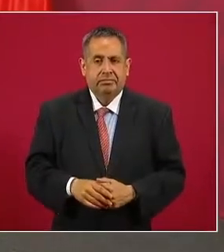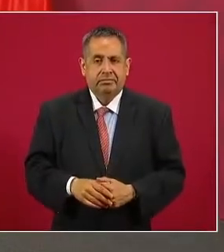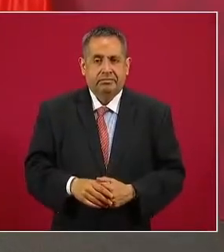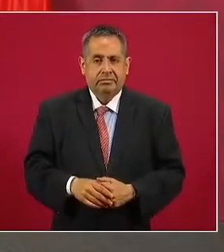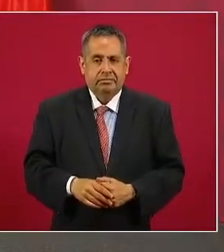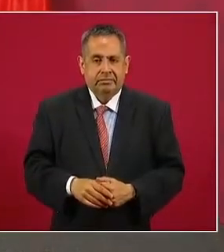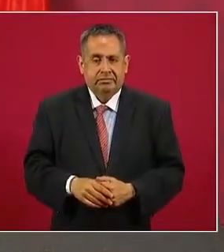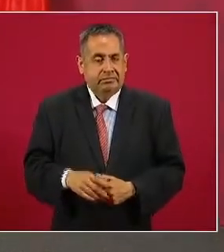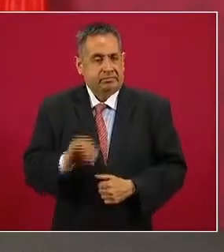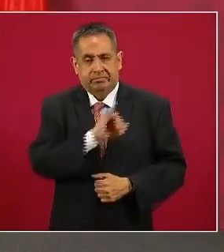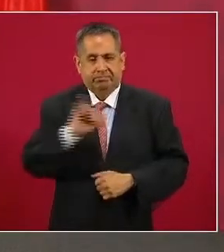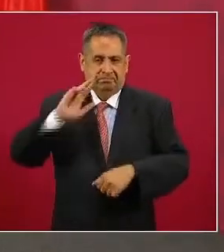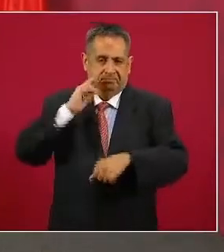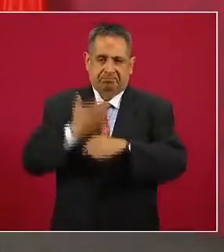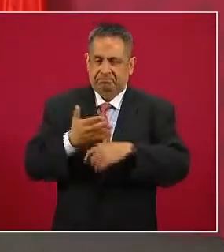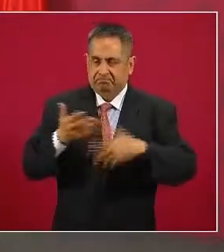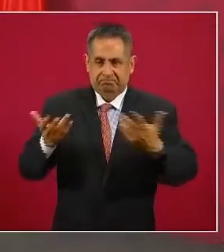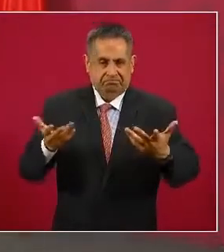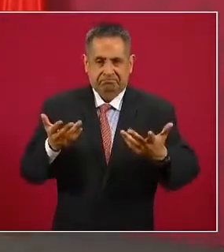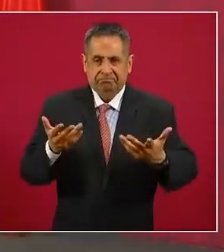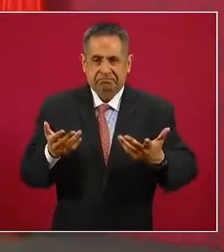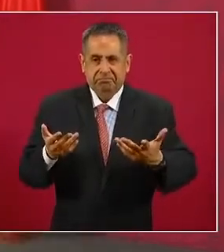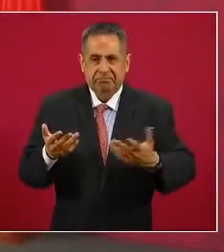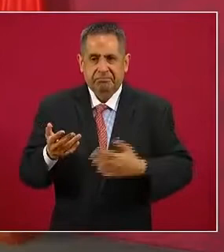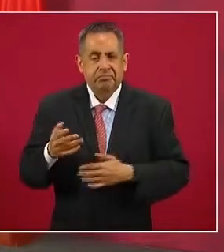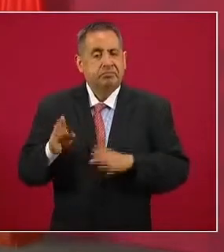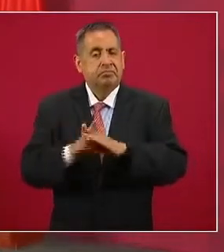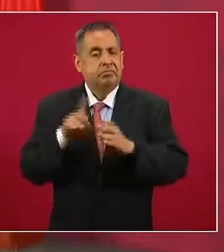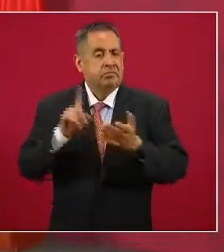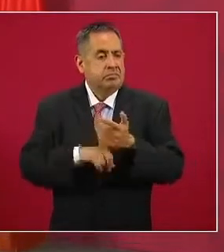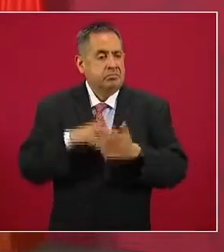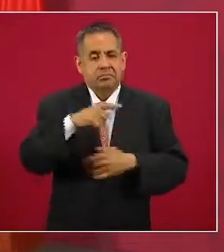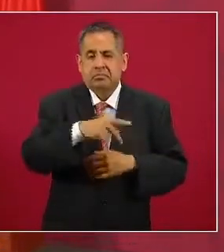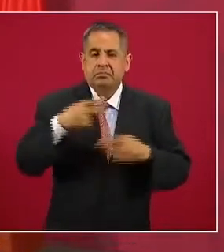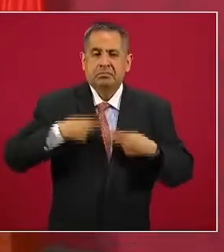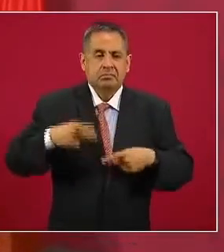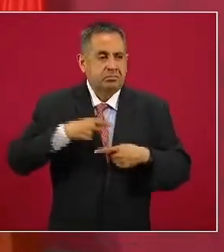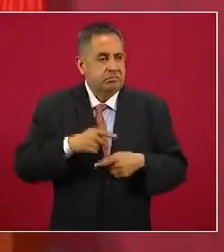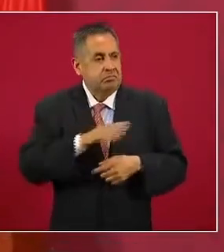que hay responsabilidad y mucho menos que se arriesgue a la gente